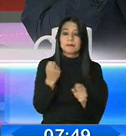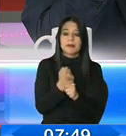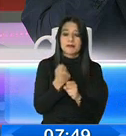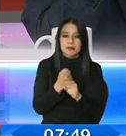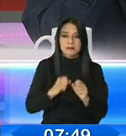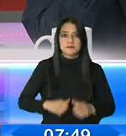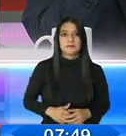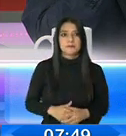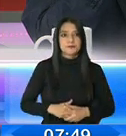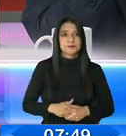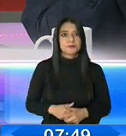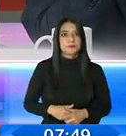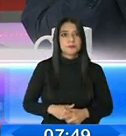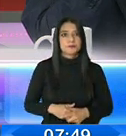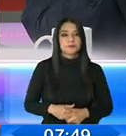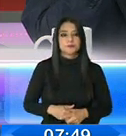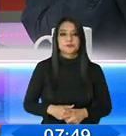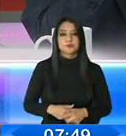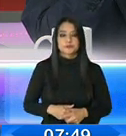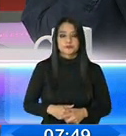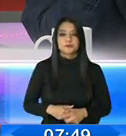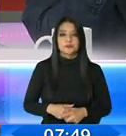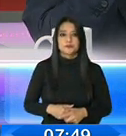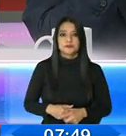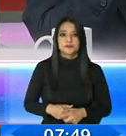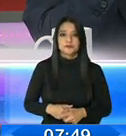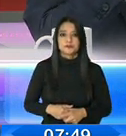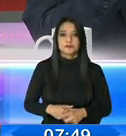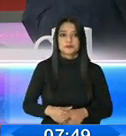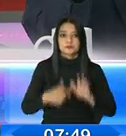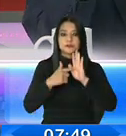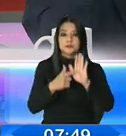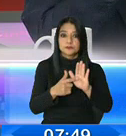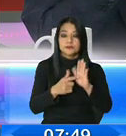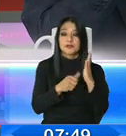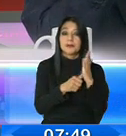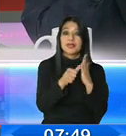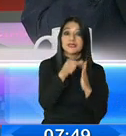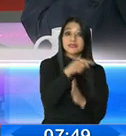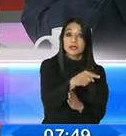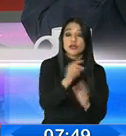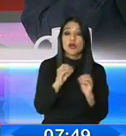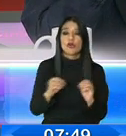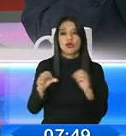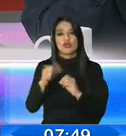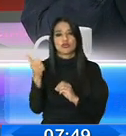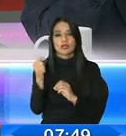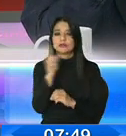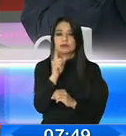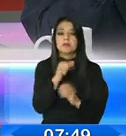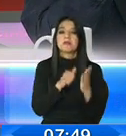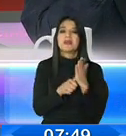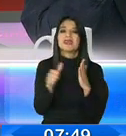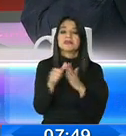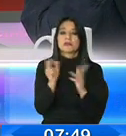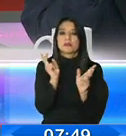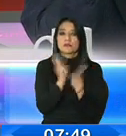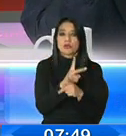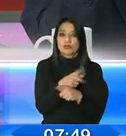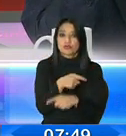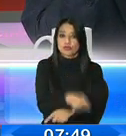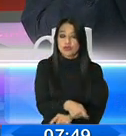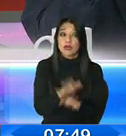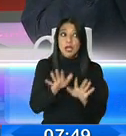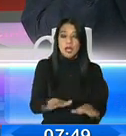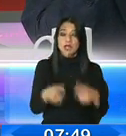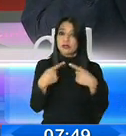empleo. ¿Esto, ministro, tendrá que presentarlo en el Ministerio o en otra entidad? En el Ministerio de la Producción. Nosotros vamos a